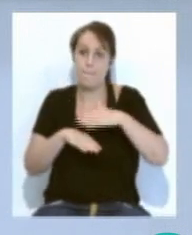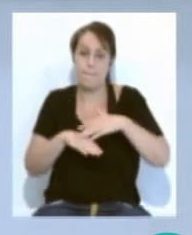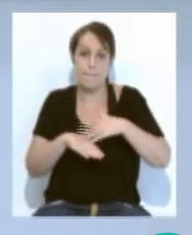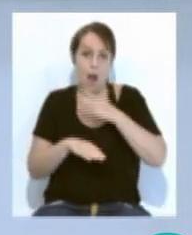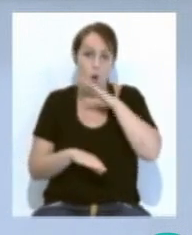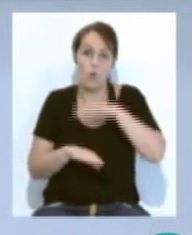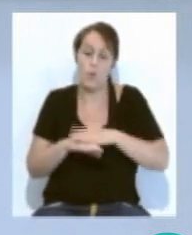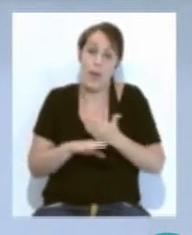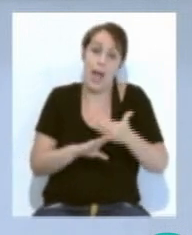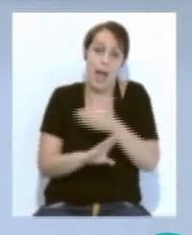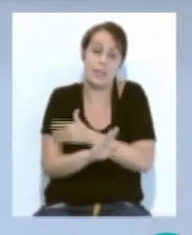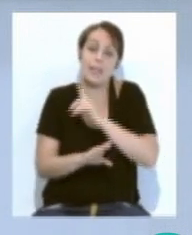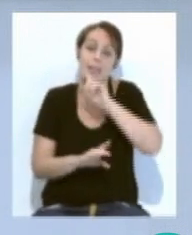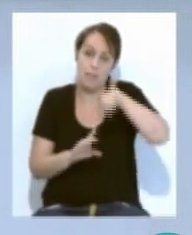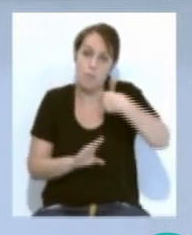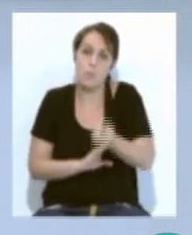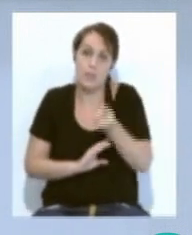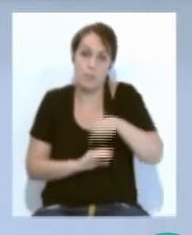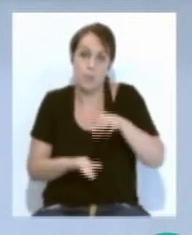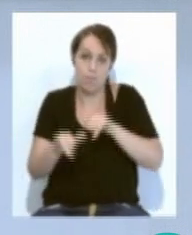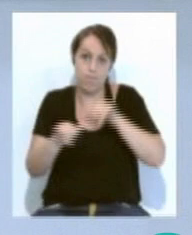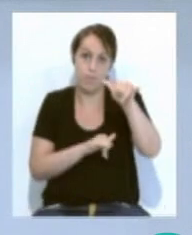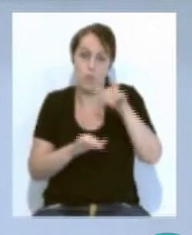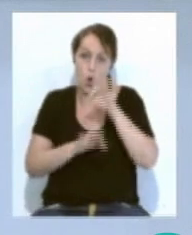antes y después de organizar un viaje en avión.